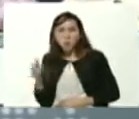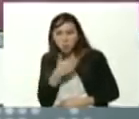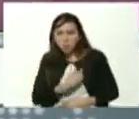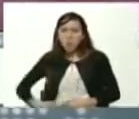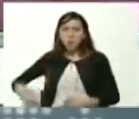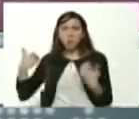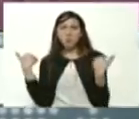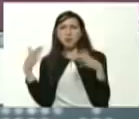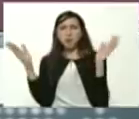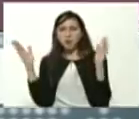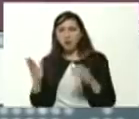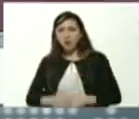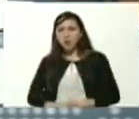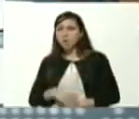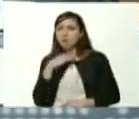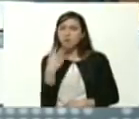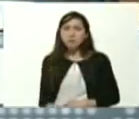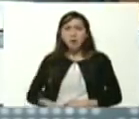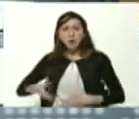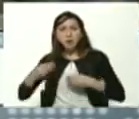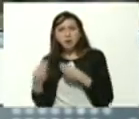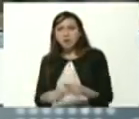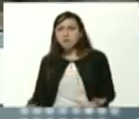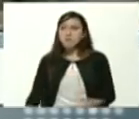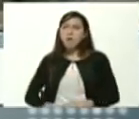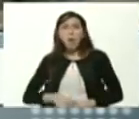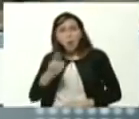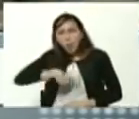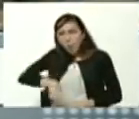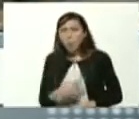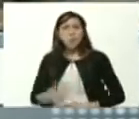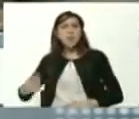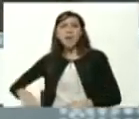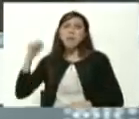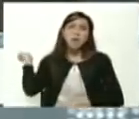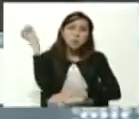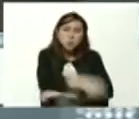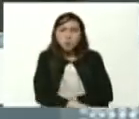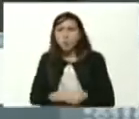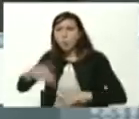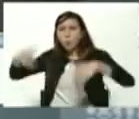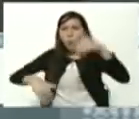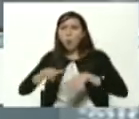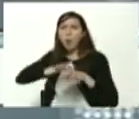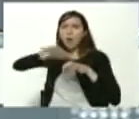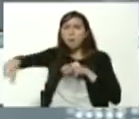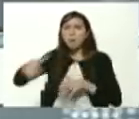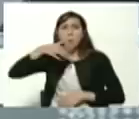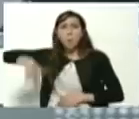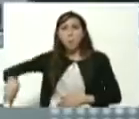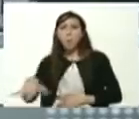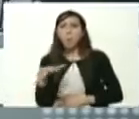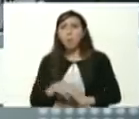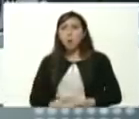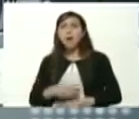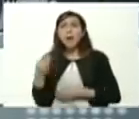piñeristas no sean estúpidos han sido derrotados por el voto del pueblo el pueblo le ha dado una lección en Chile